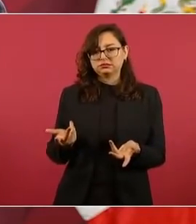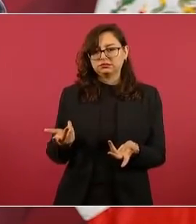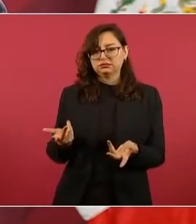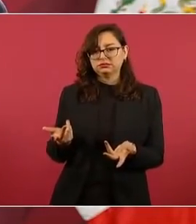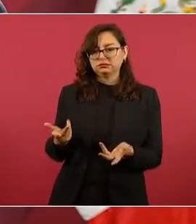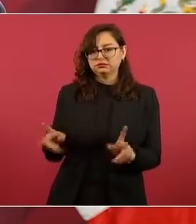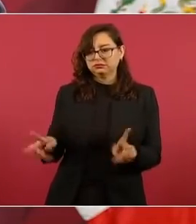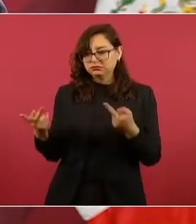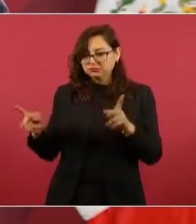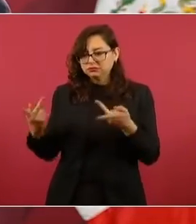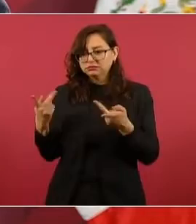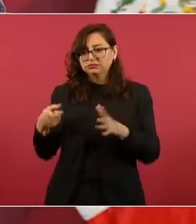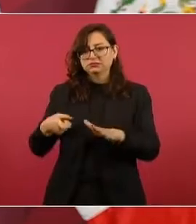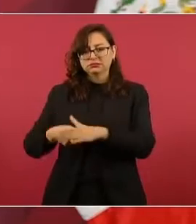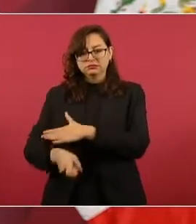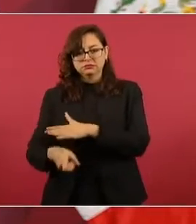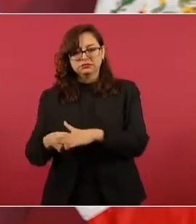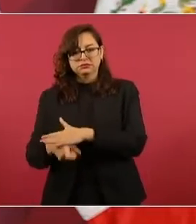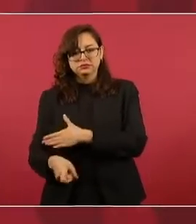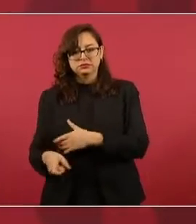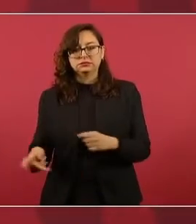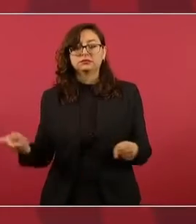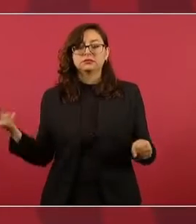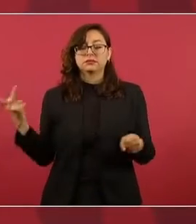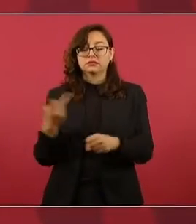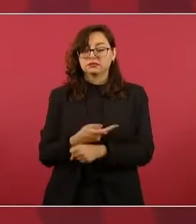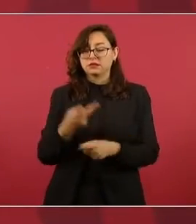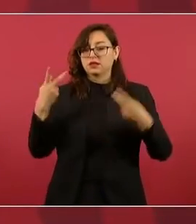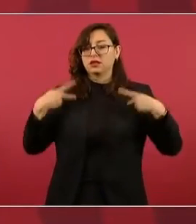llamados recomendados,